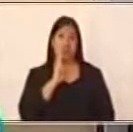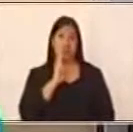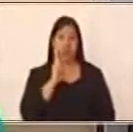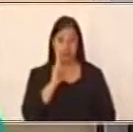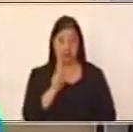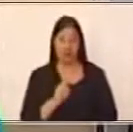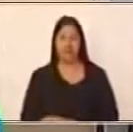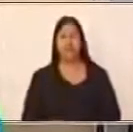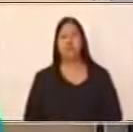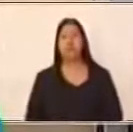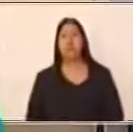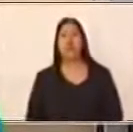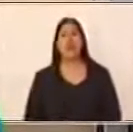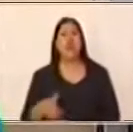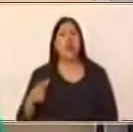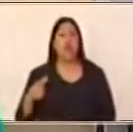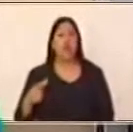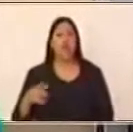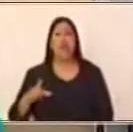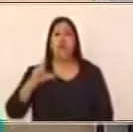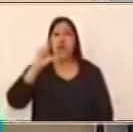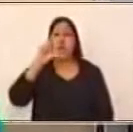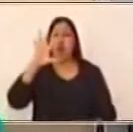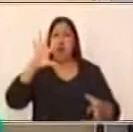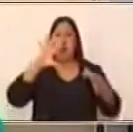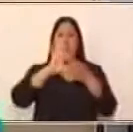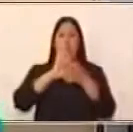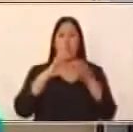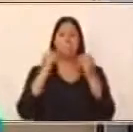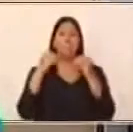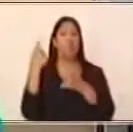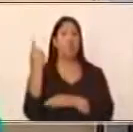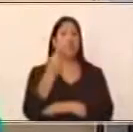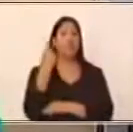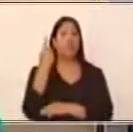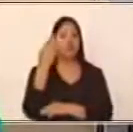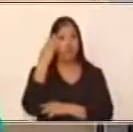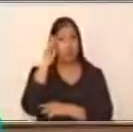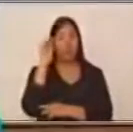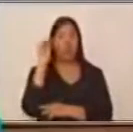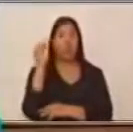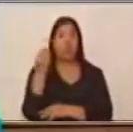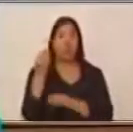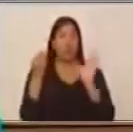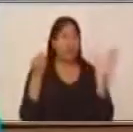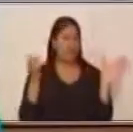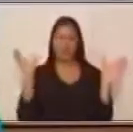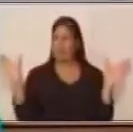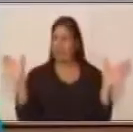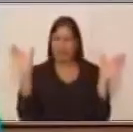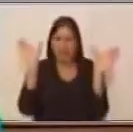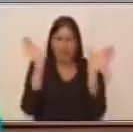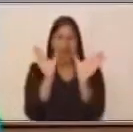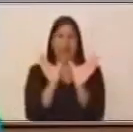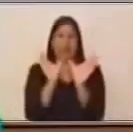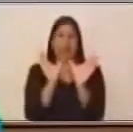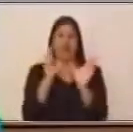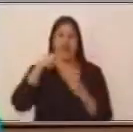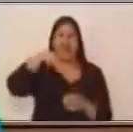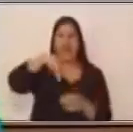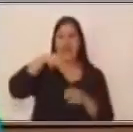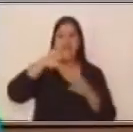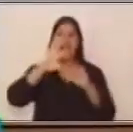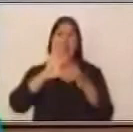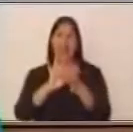conjunciones tienen un papel muy importante dentro de las oraciones compuestas porque son los nexos. Y la clasificación